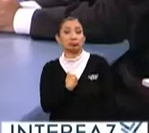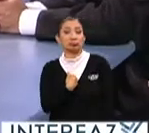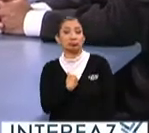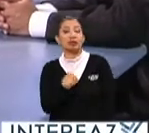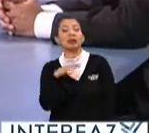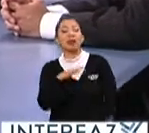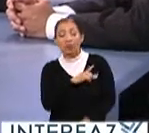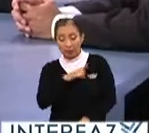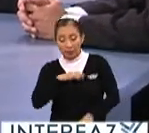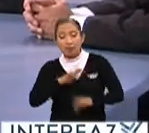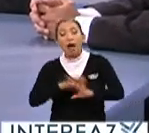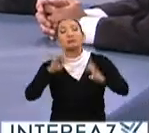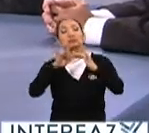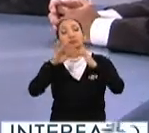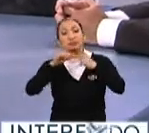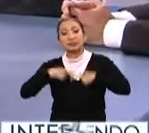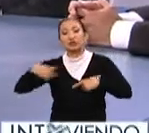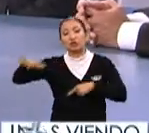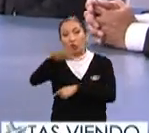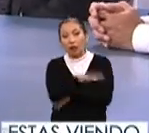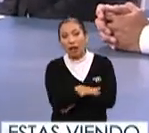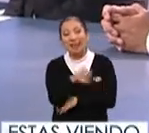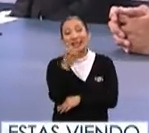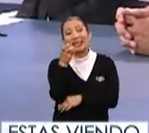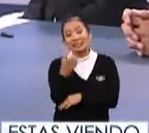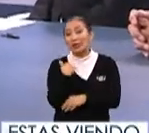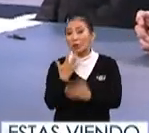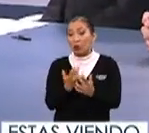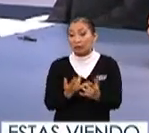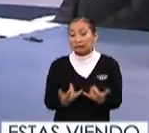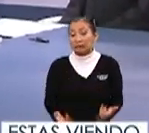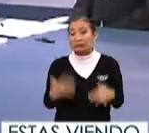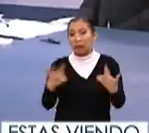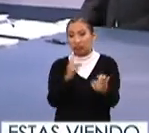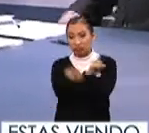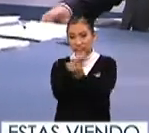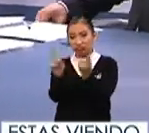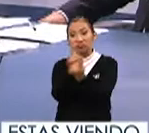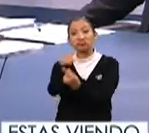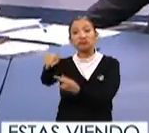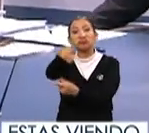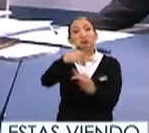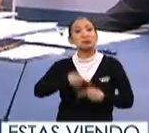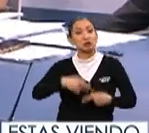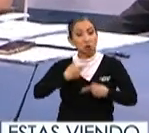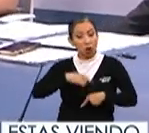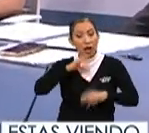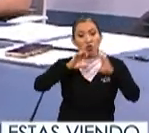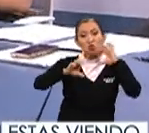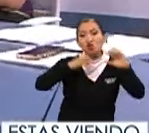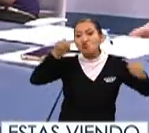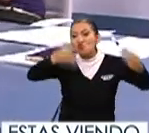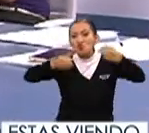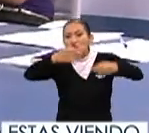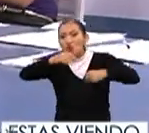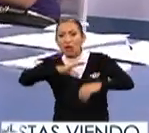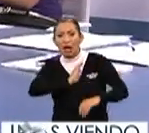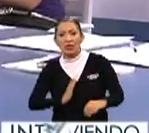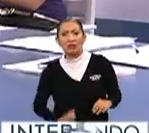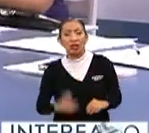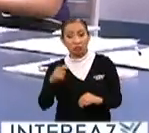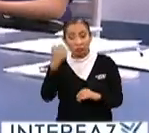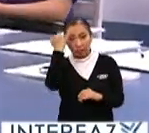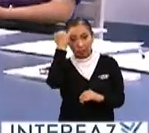más canales de comunicación. que además, es sin precedentes que hay esta interacción entre la ciudadanía y los candidatos y ese tipo de